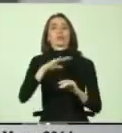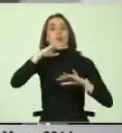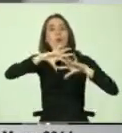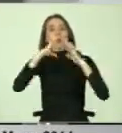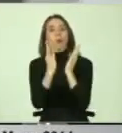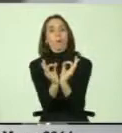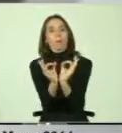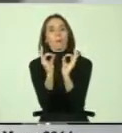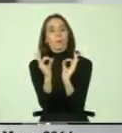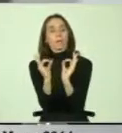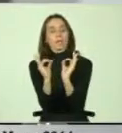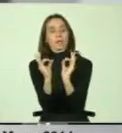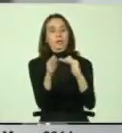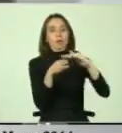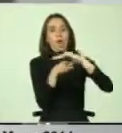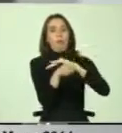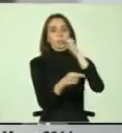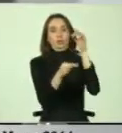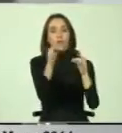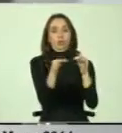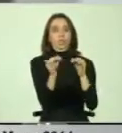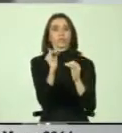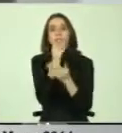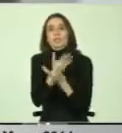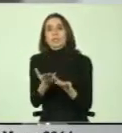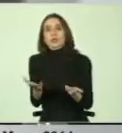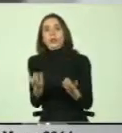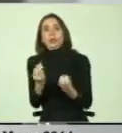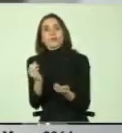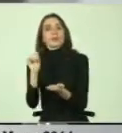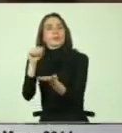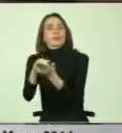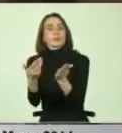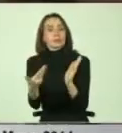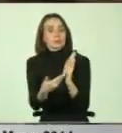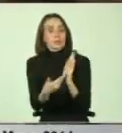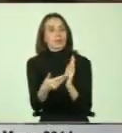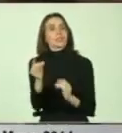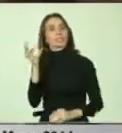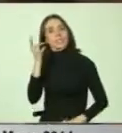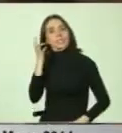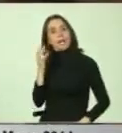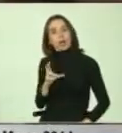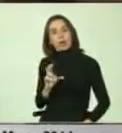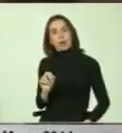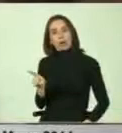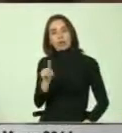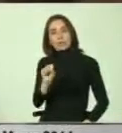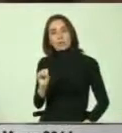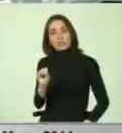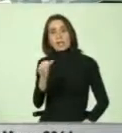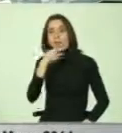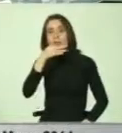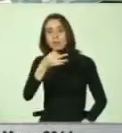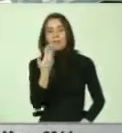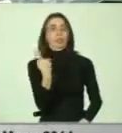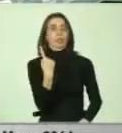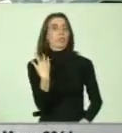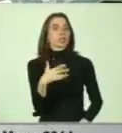realización, acceso a la justicia si se carece de esto. Como dijo Rosa recién que era esencial